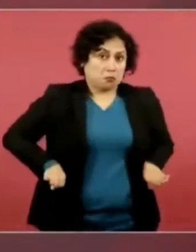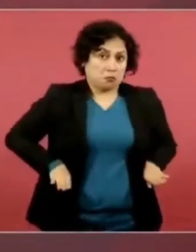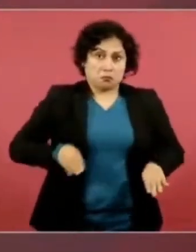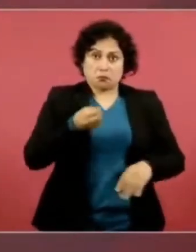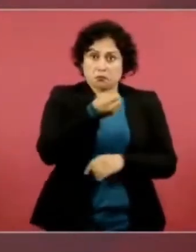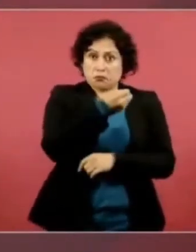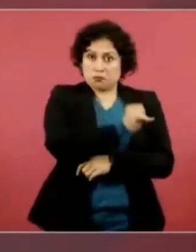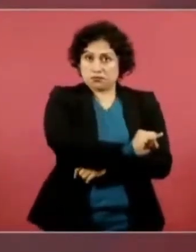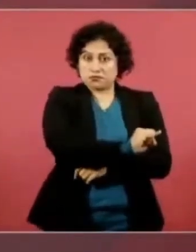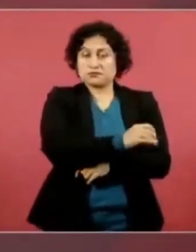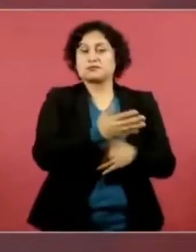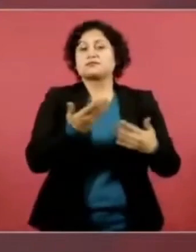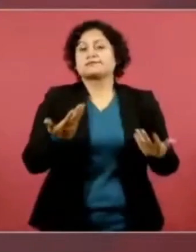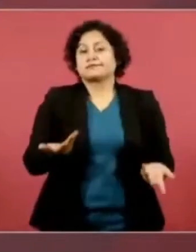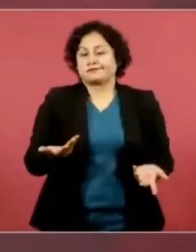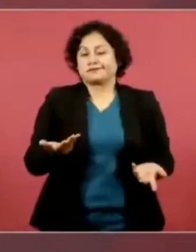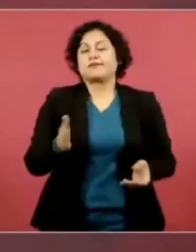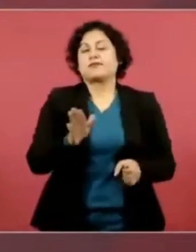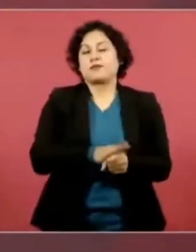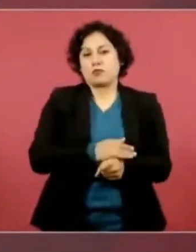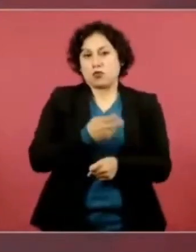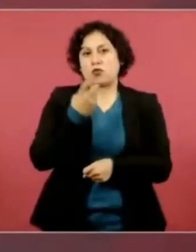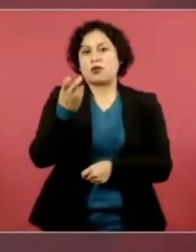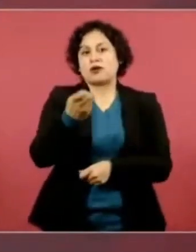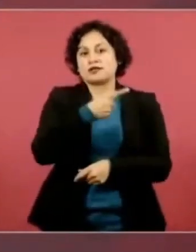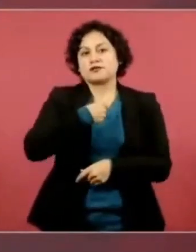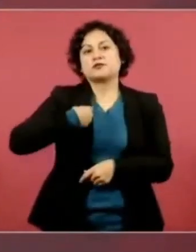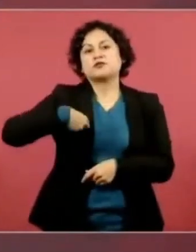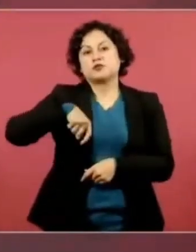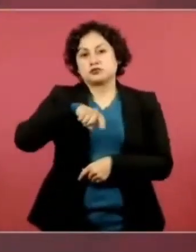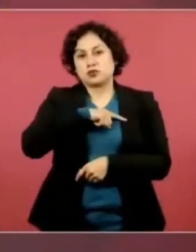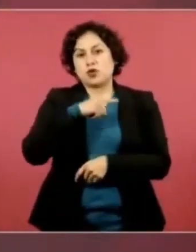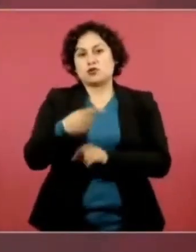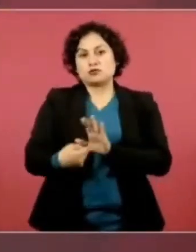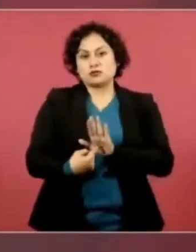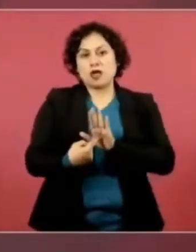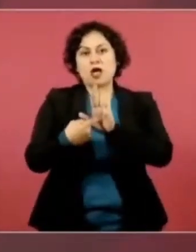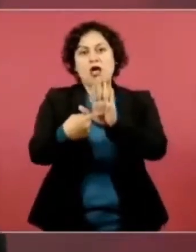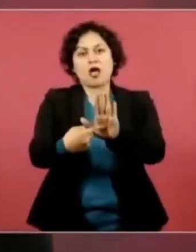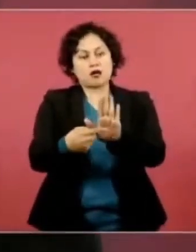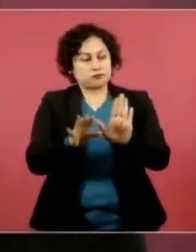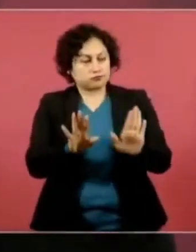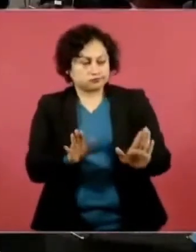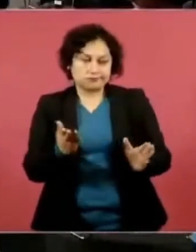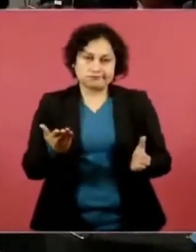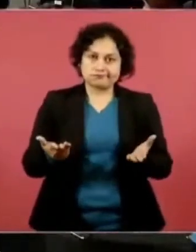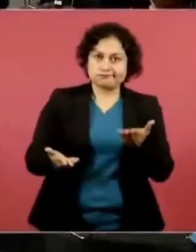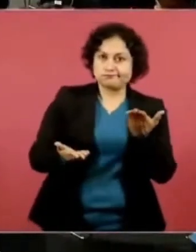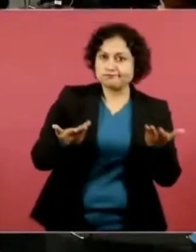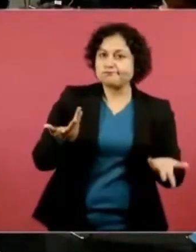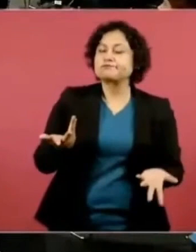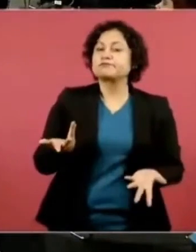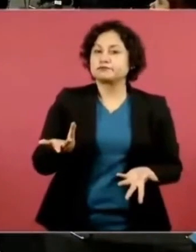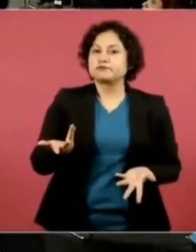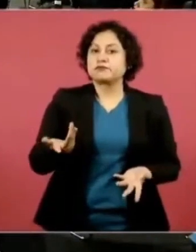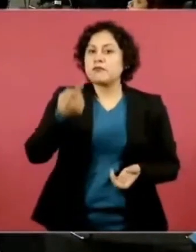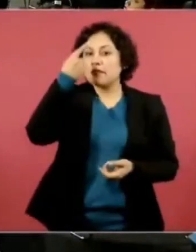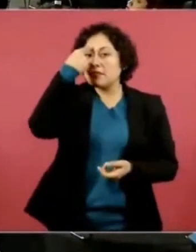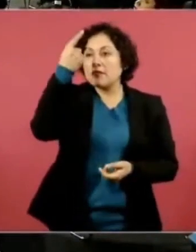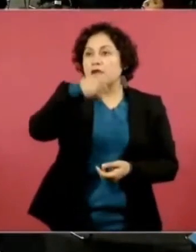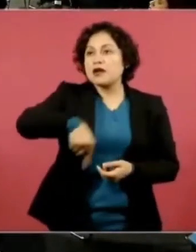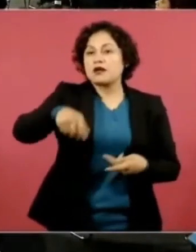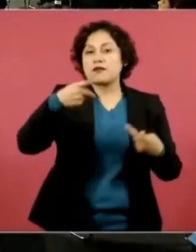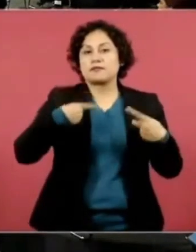Entonces, es importante que la gente tenga toda la